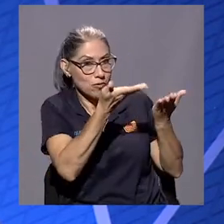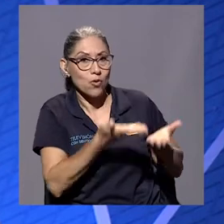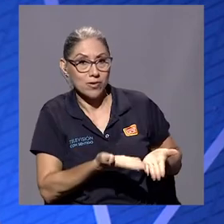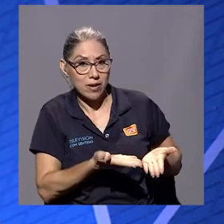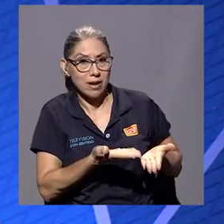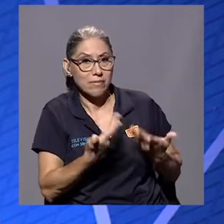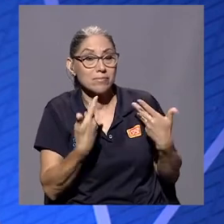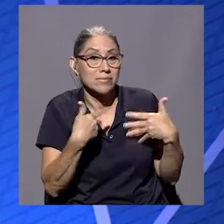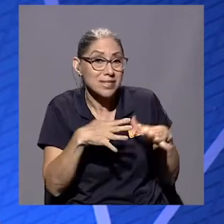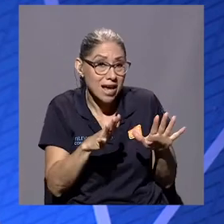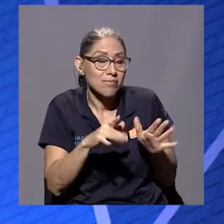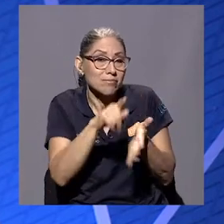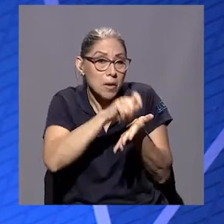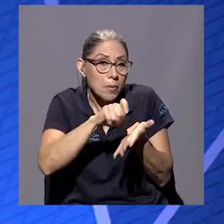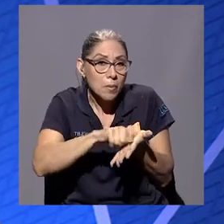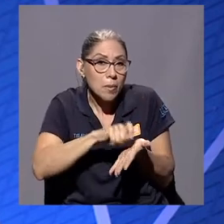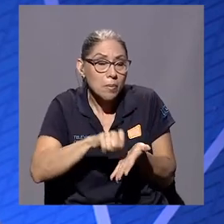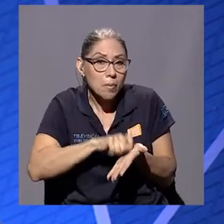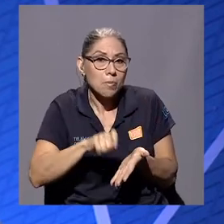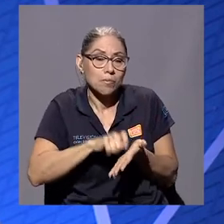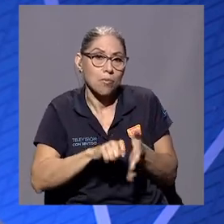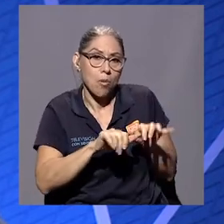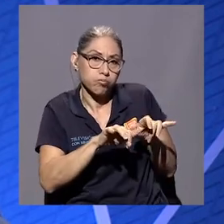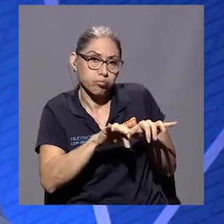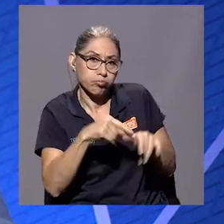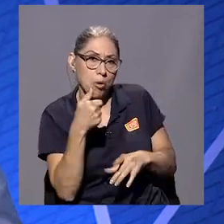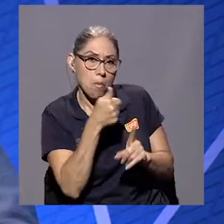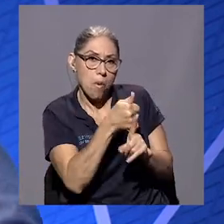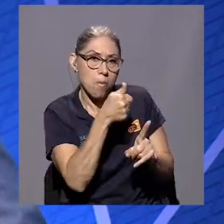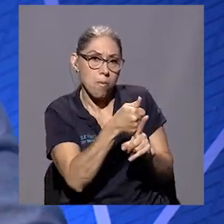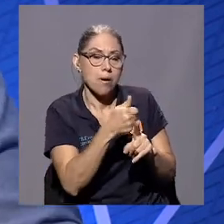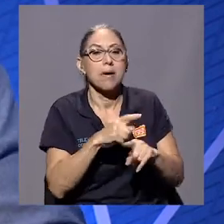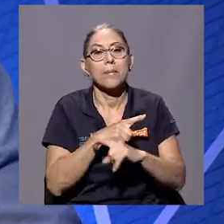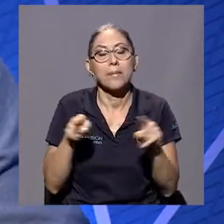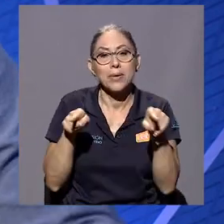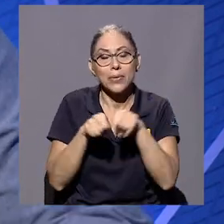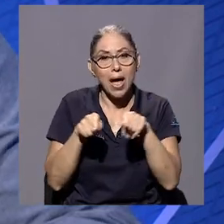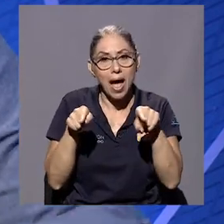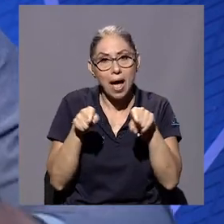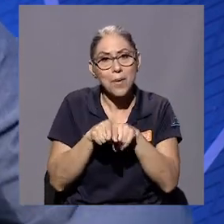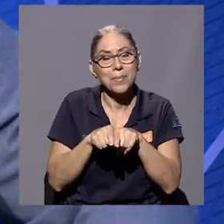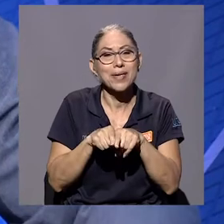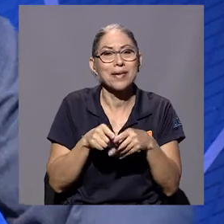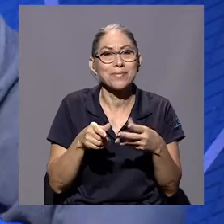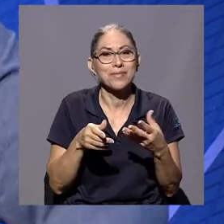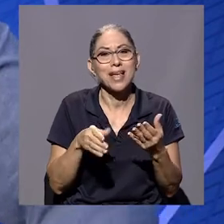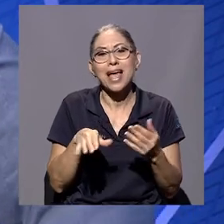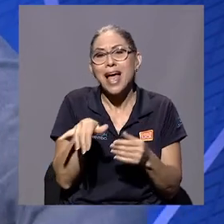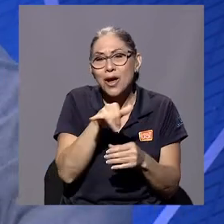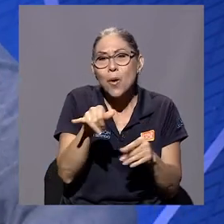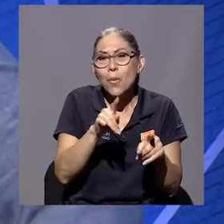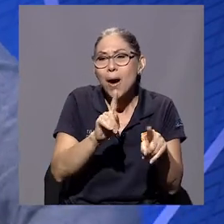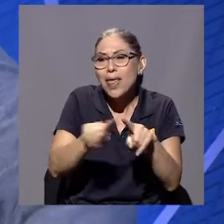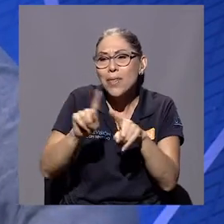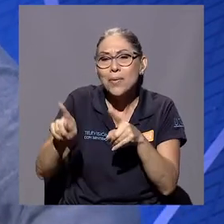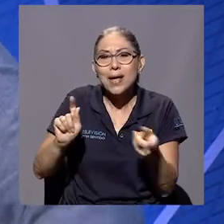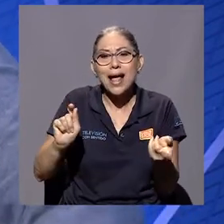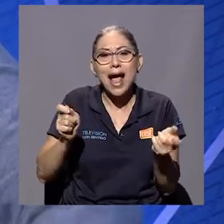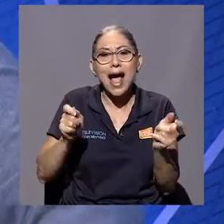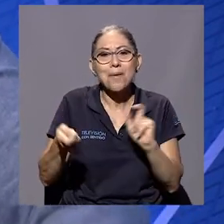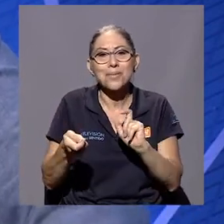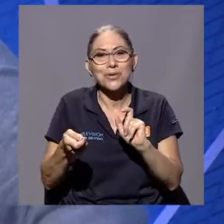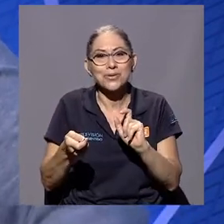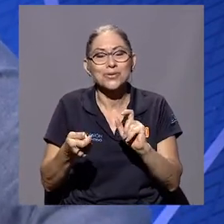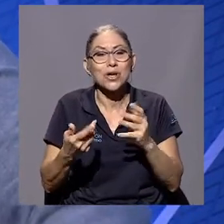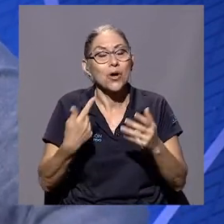Enrique ha planeado desde su autoría, pero además que le ha venido como una mariposa a hacer una serie de cambios en su